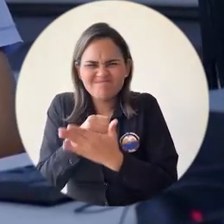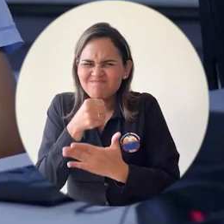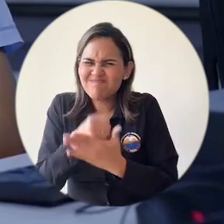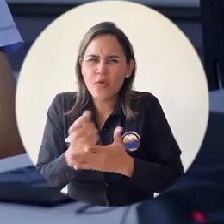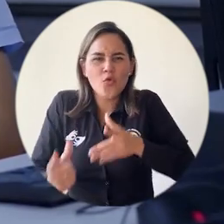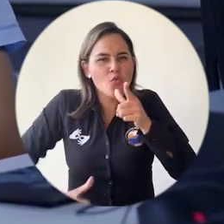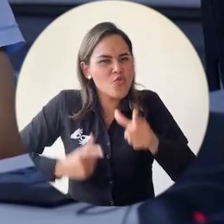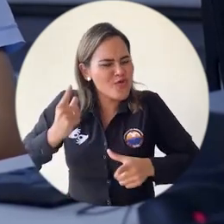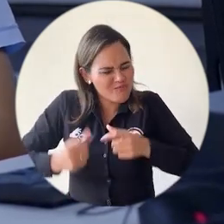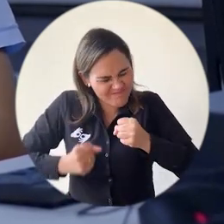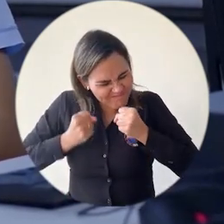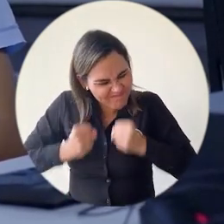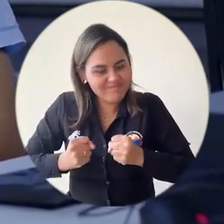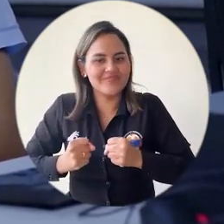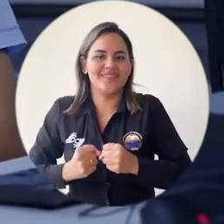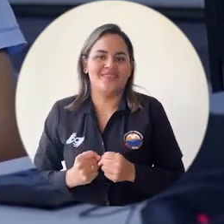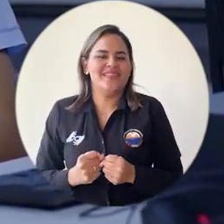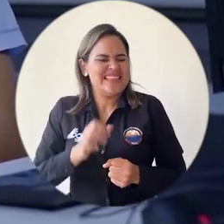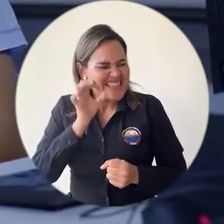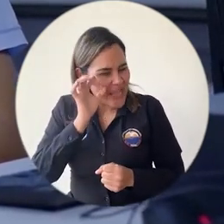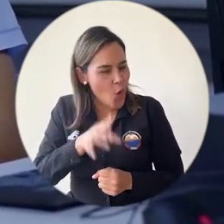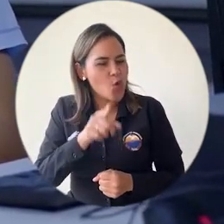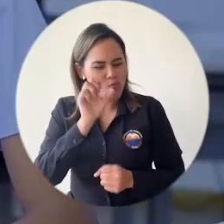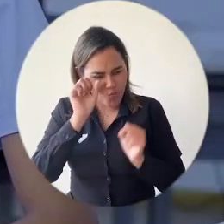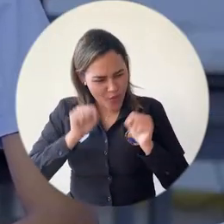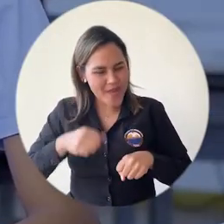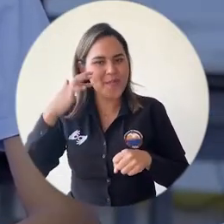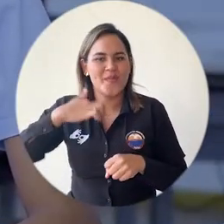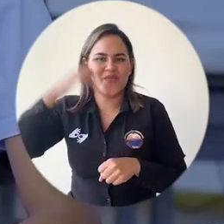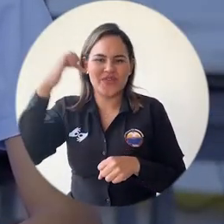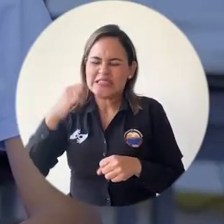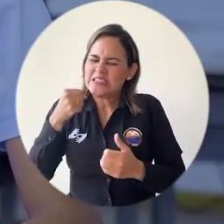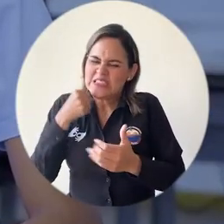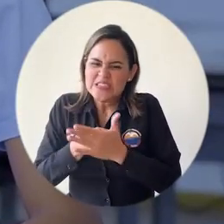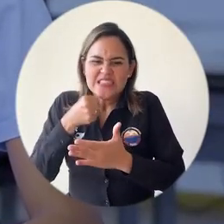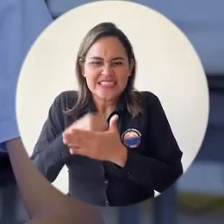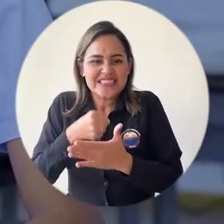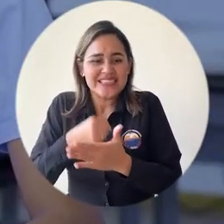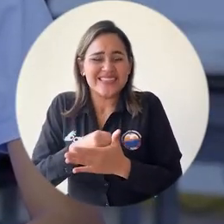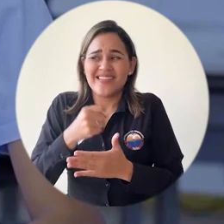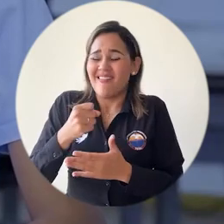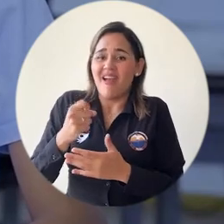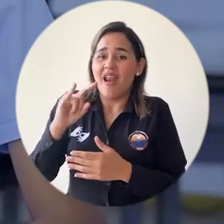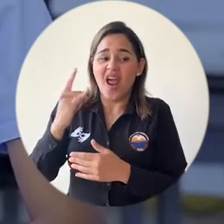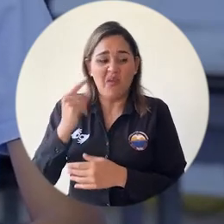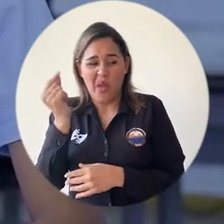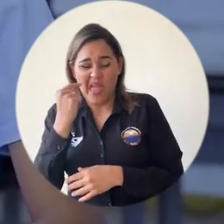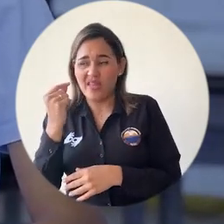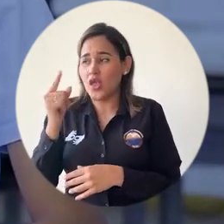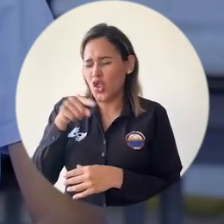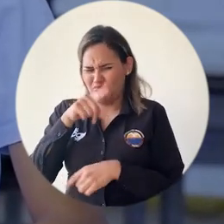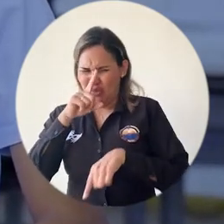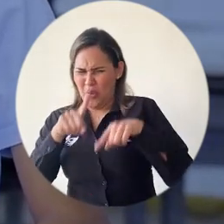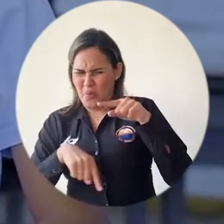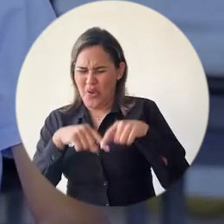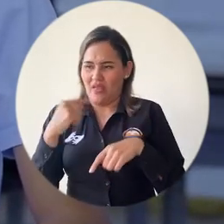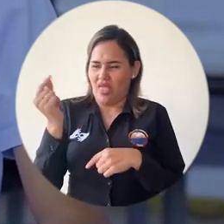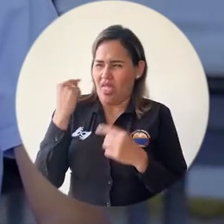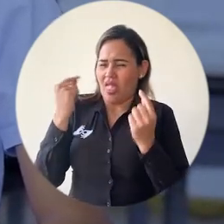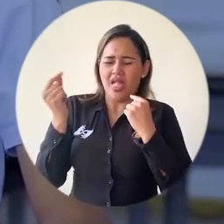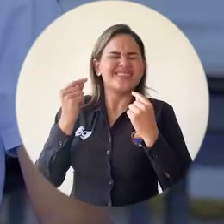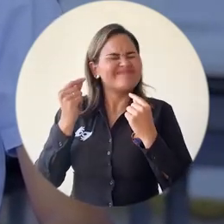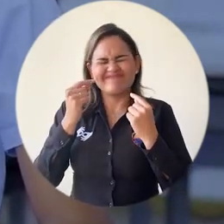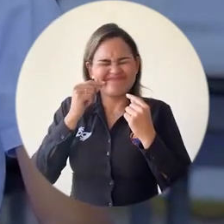ser un profesional. Así que sigan echándole ganas, que no se dejen llevar por malos comentarios, que confíen en sí mismos y